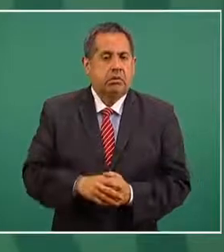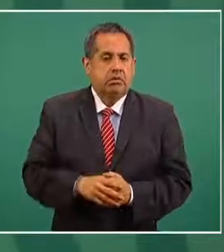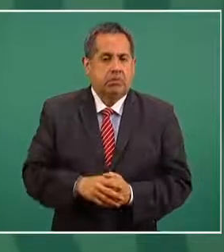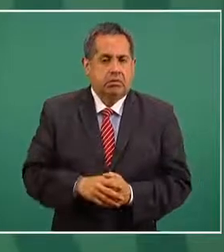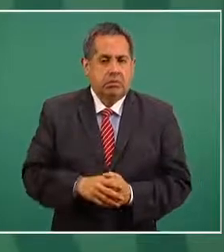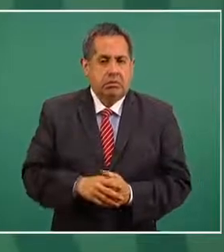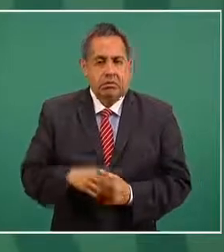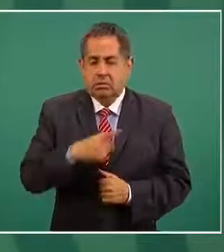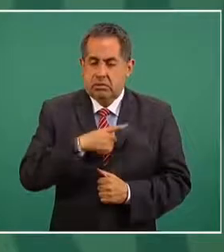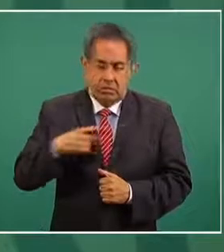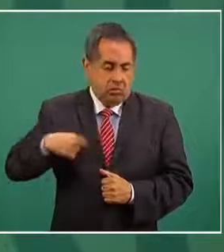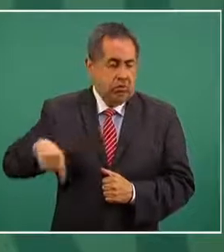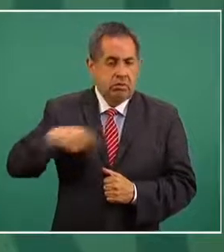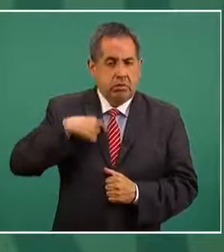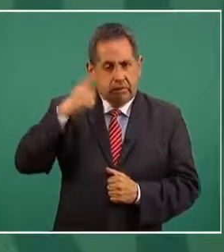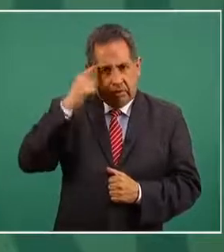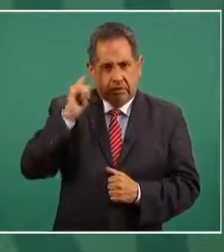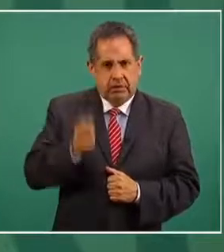tenemos que